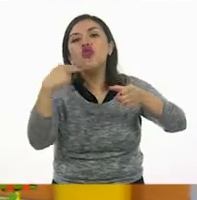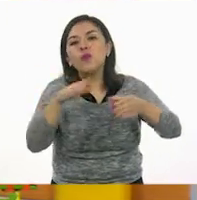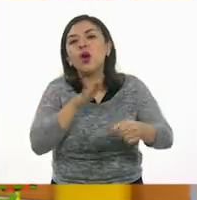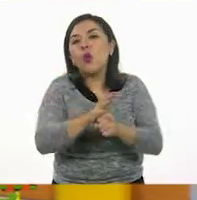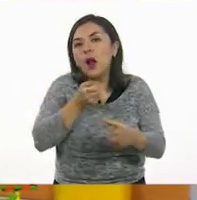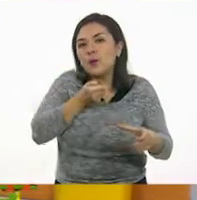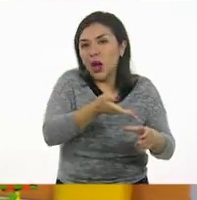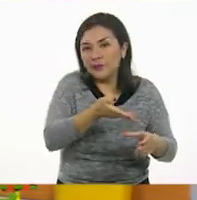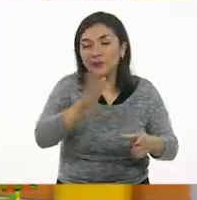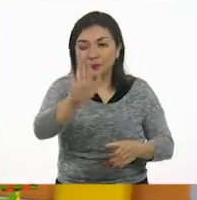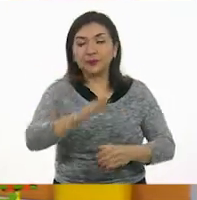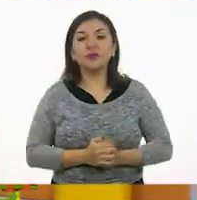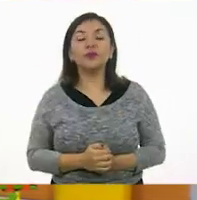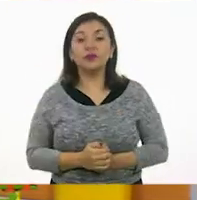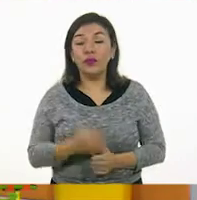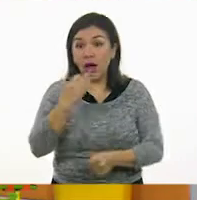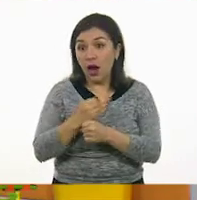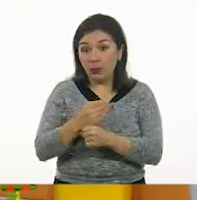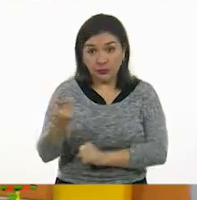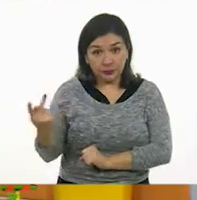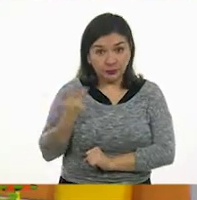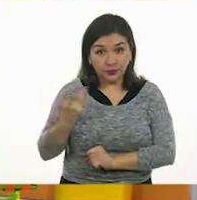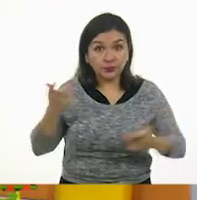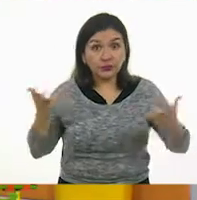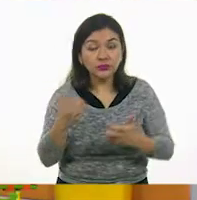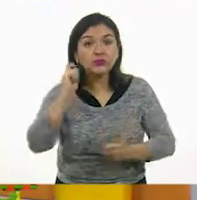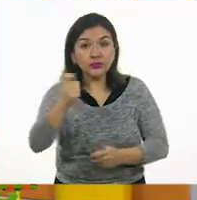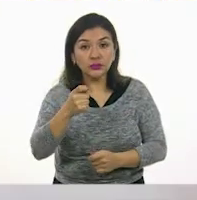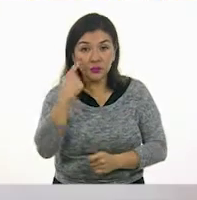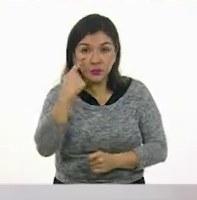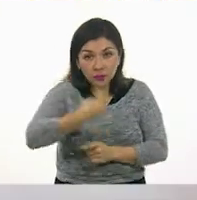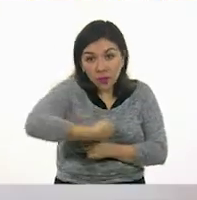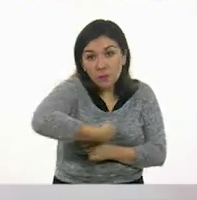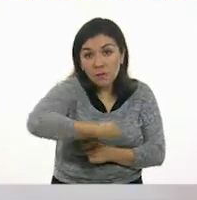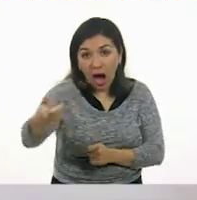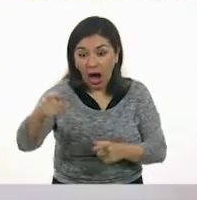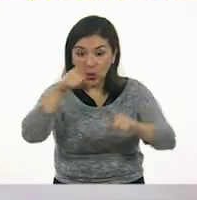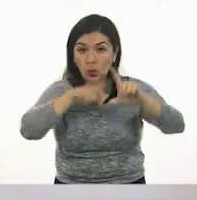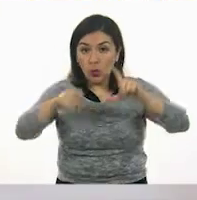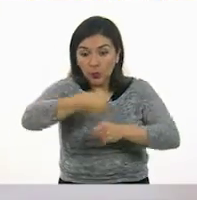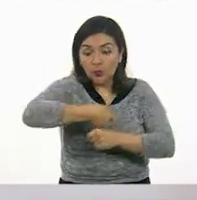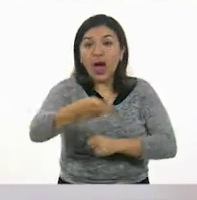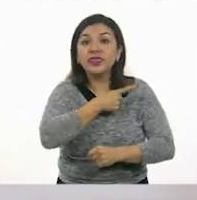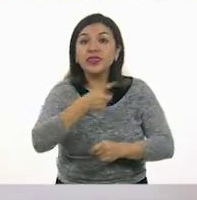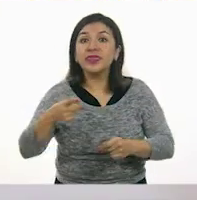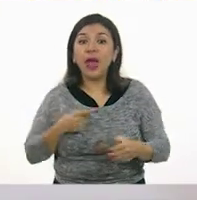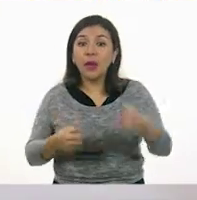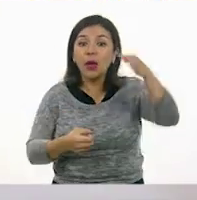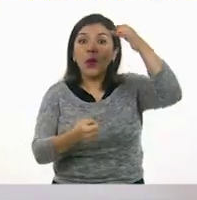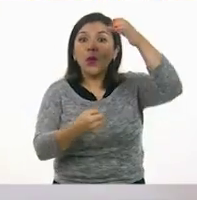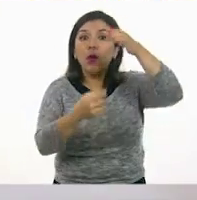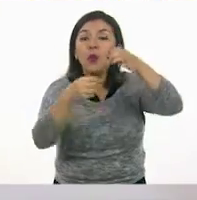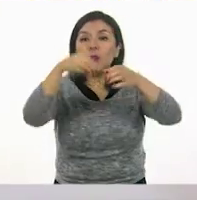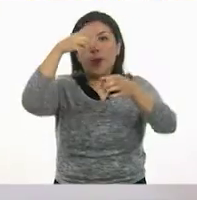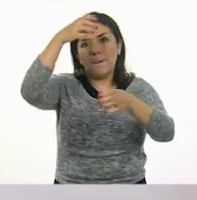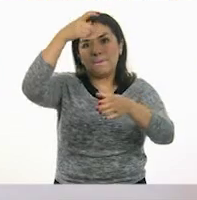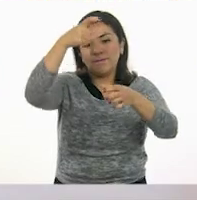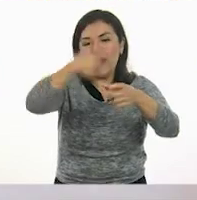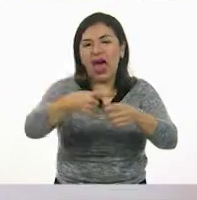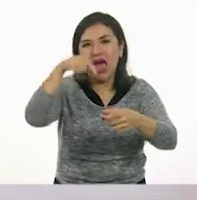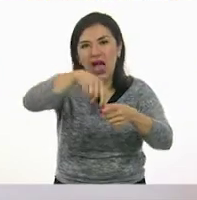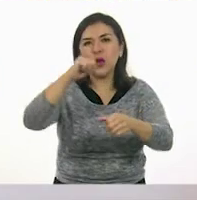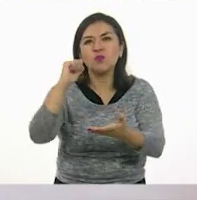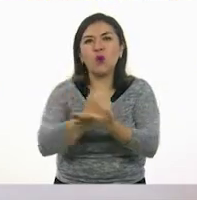Muy bien. Bueno, lo que vamos a hacer, Oscar y yo, es que vamos a tirar un aro y tiene que caer adentro de alguna de estas